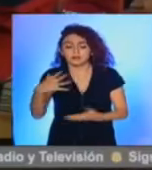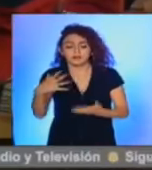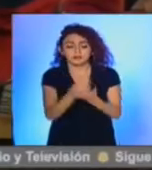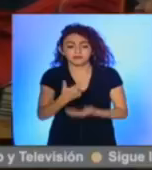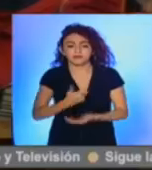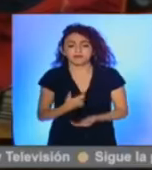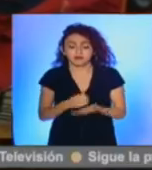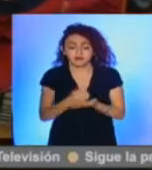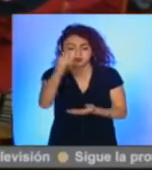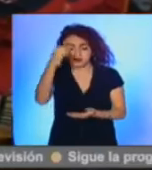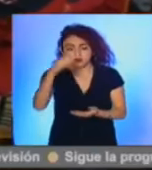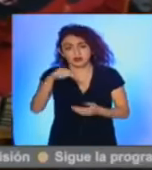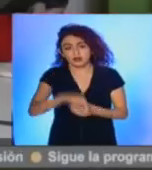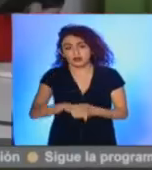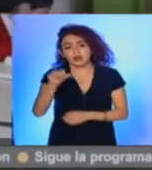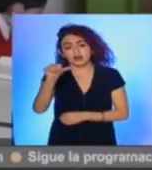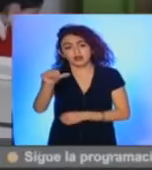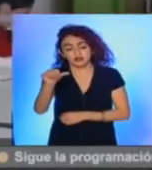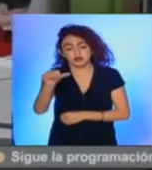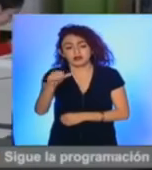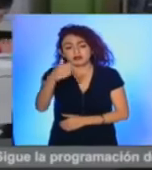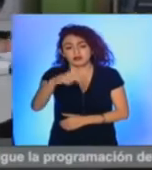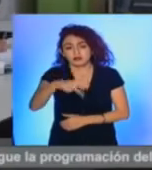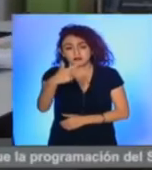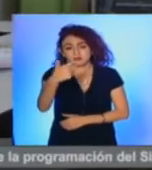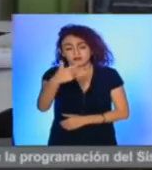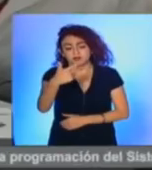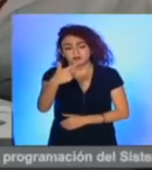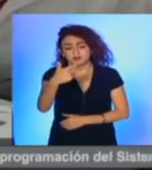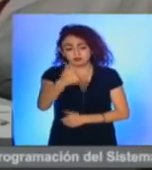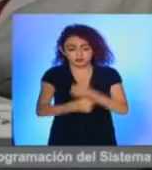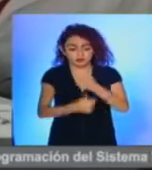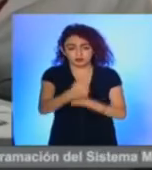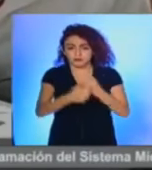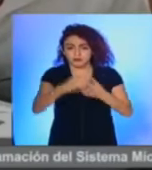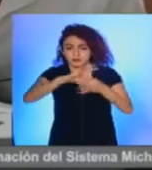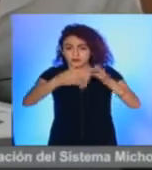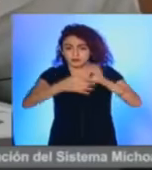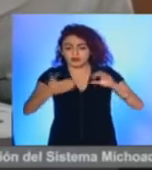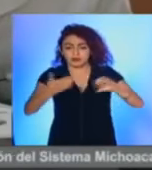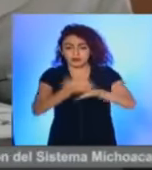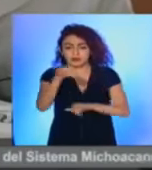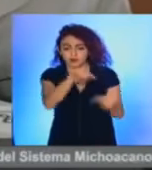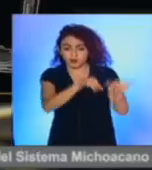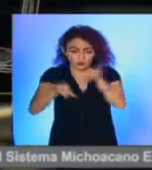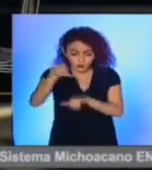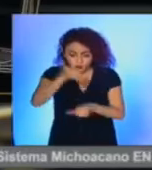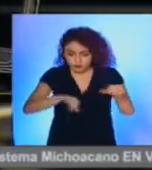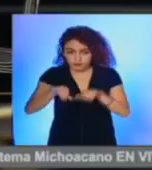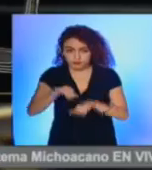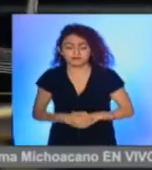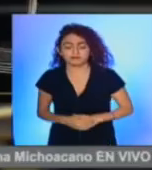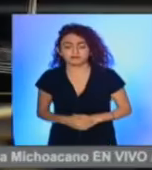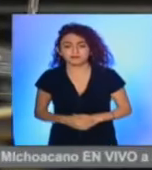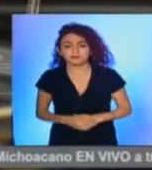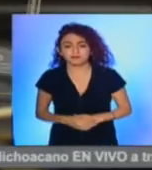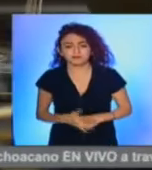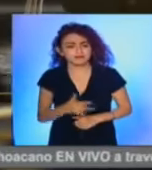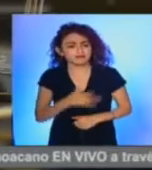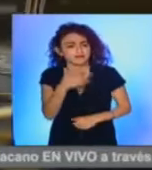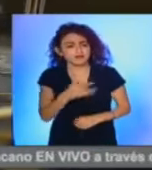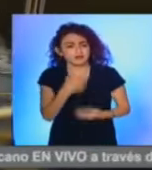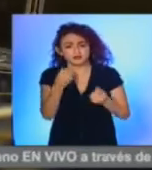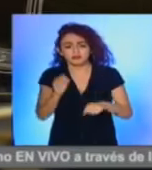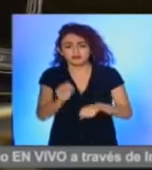ganó medalla de oro nivel A en la décimo tercera edición de la Olimpiada Estatal de Química. Sentí mucha